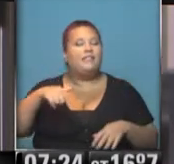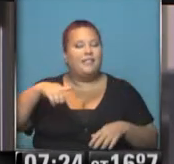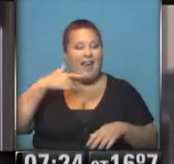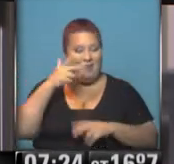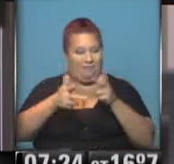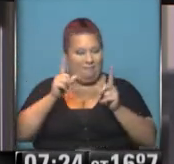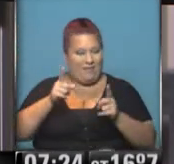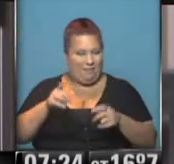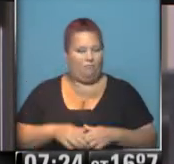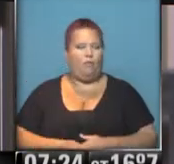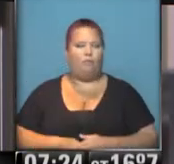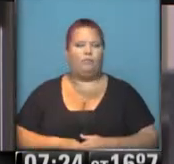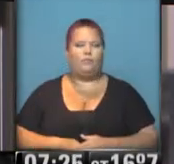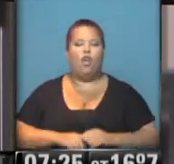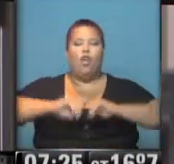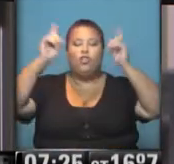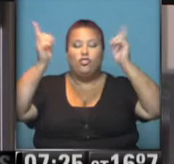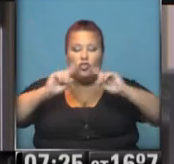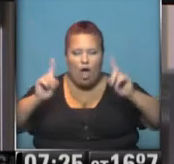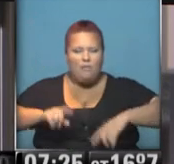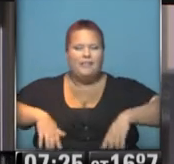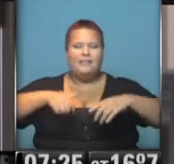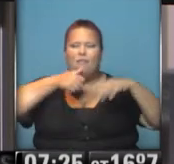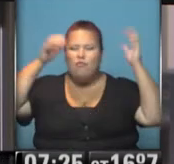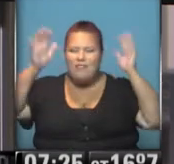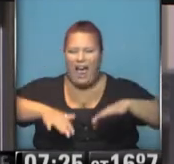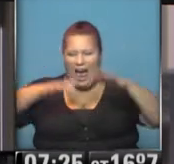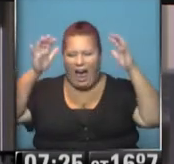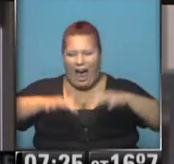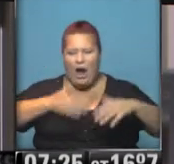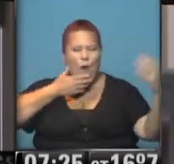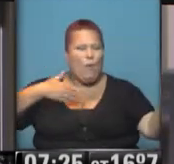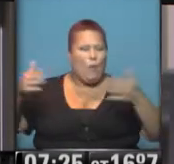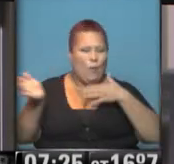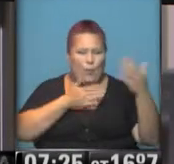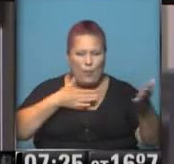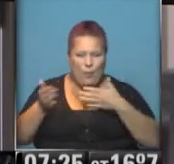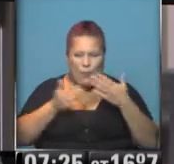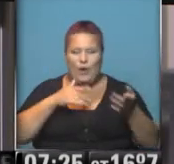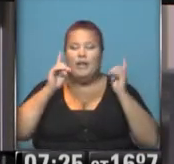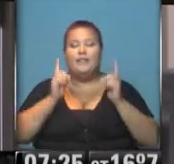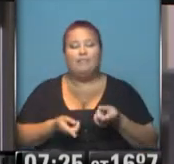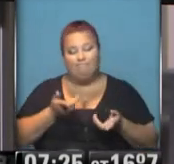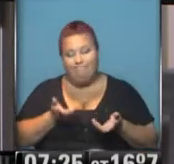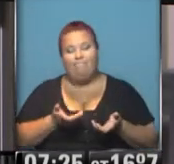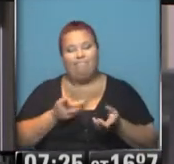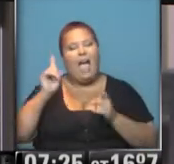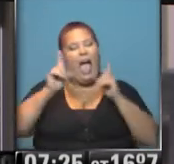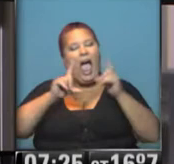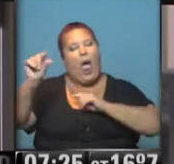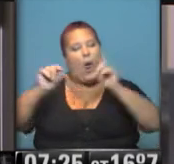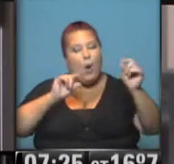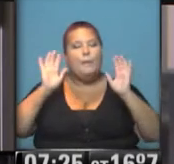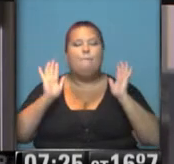recién les mencionaba, son tormentas con mucha cantidad de agua, ráfagas de viento, y sí, aisladito, pero